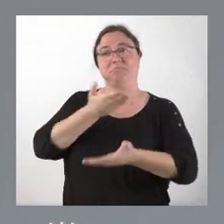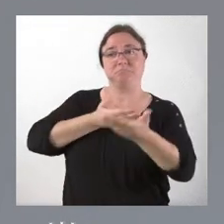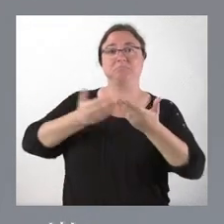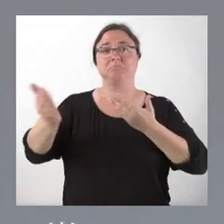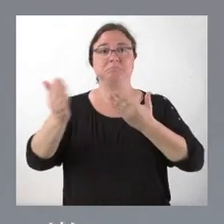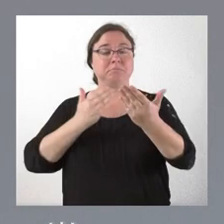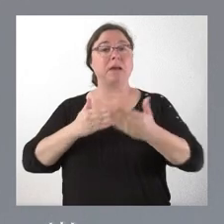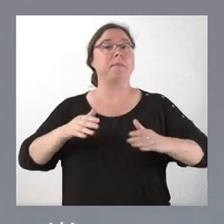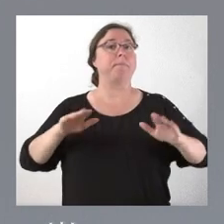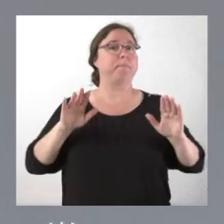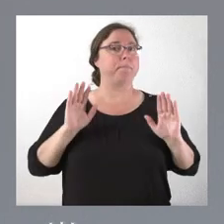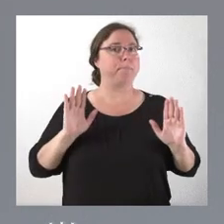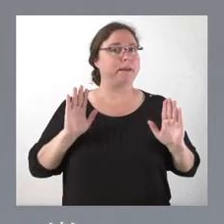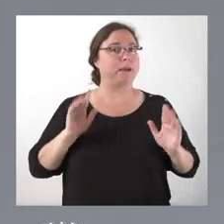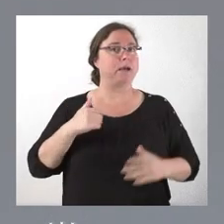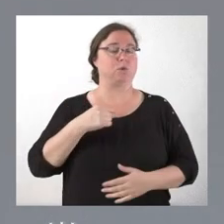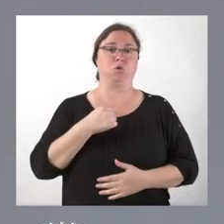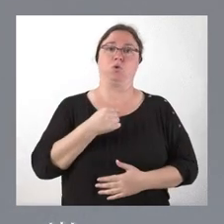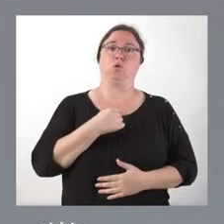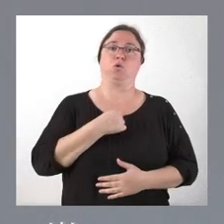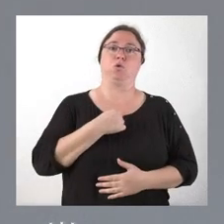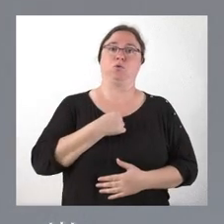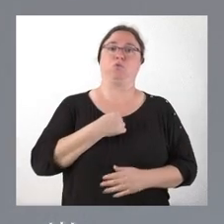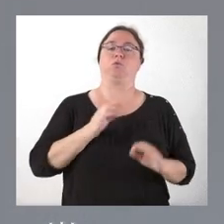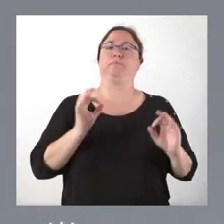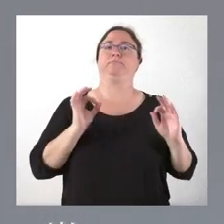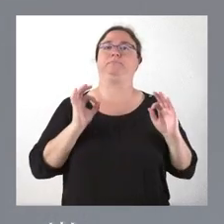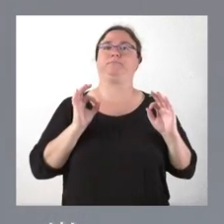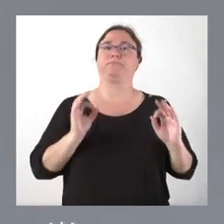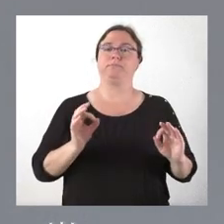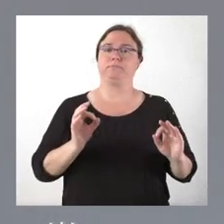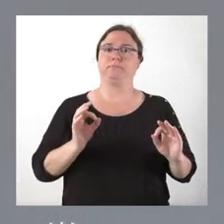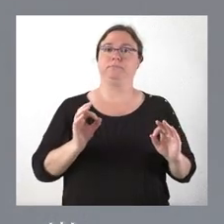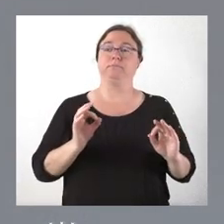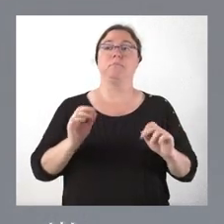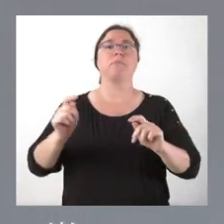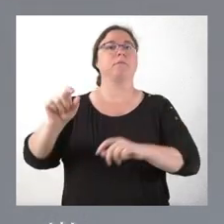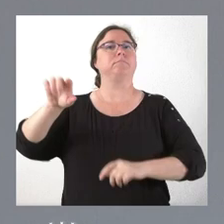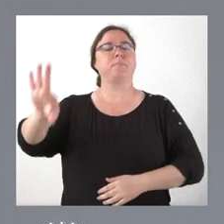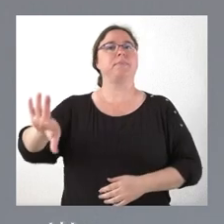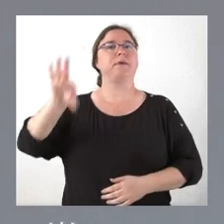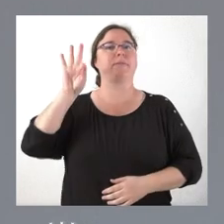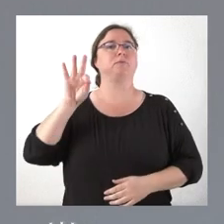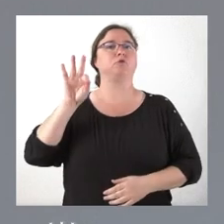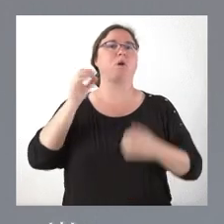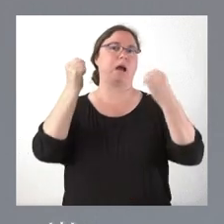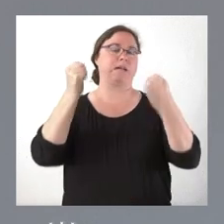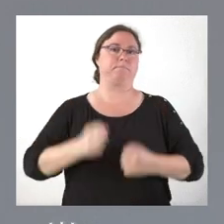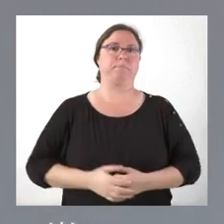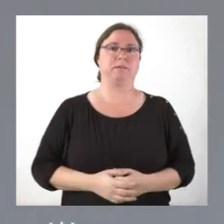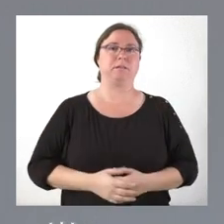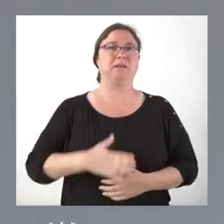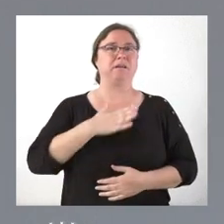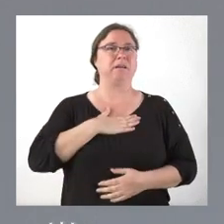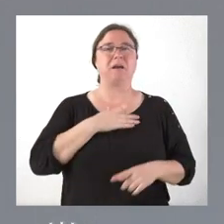finalmente, yo voy a sostener el dictamen de los expertos. A mí hay cosas